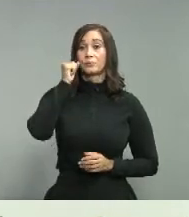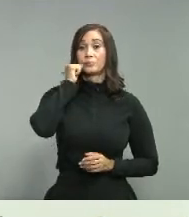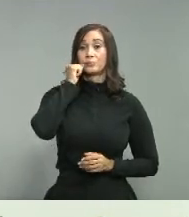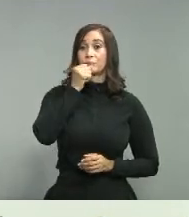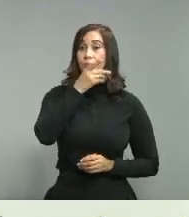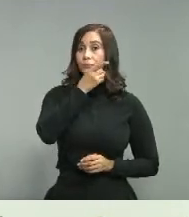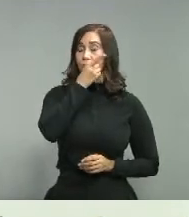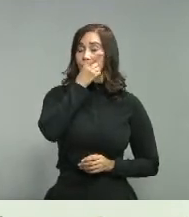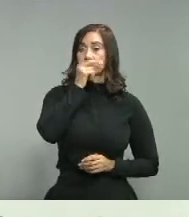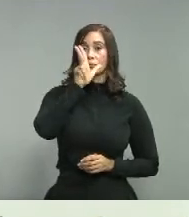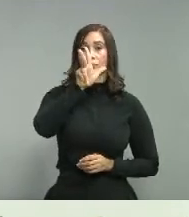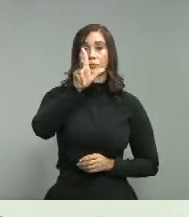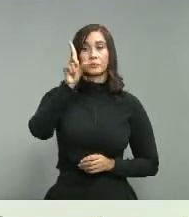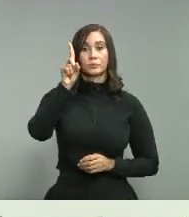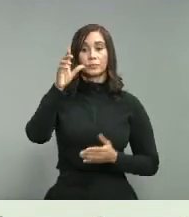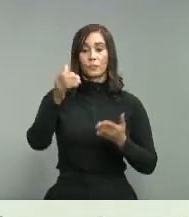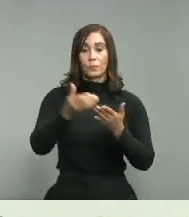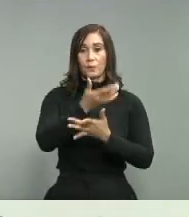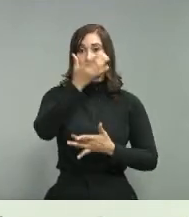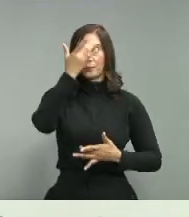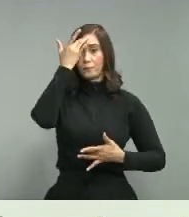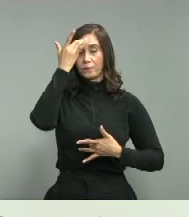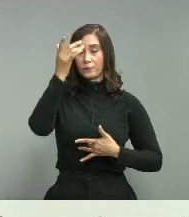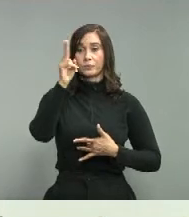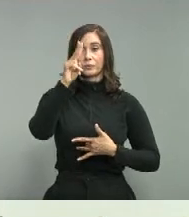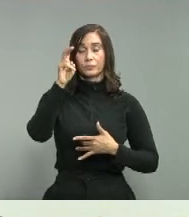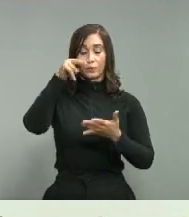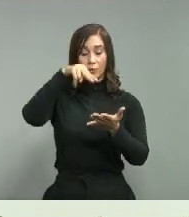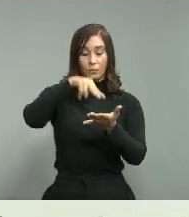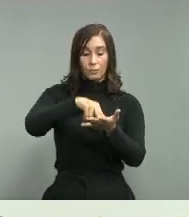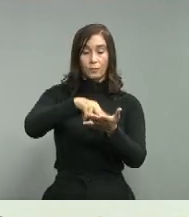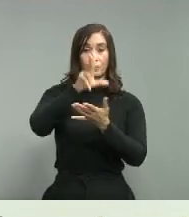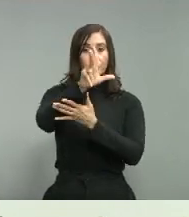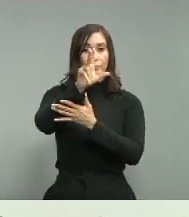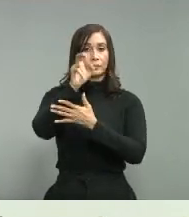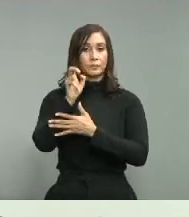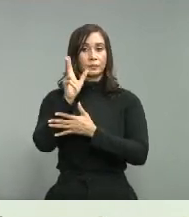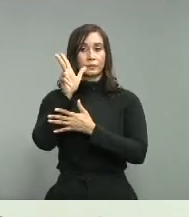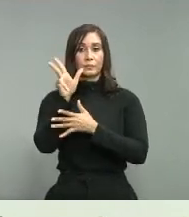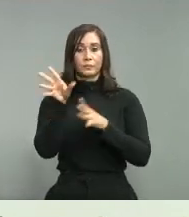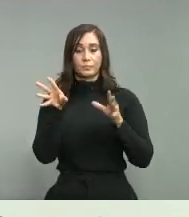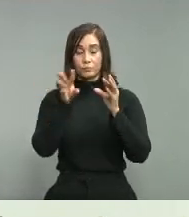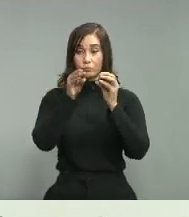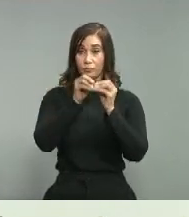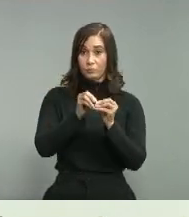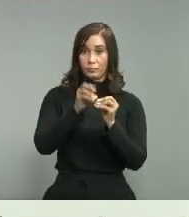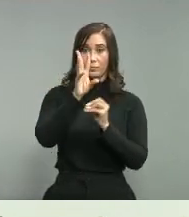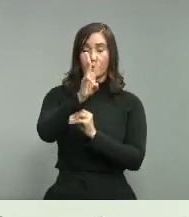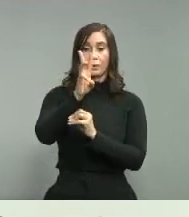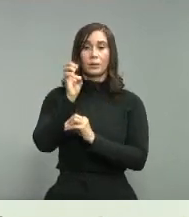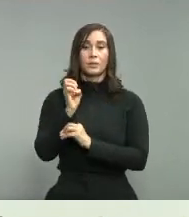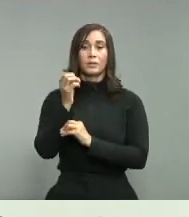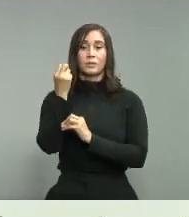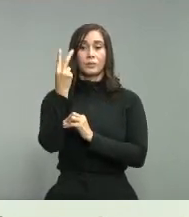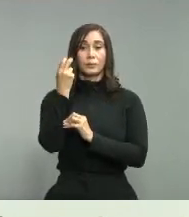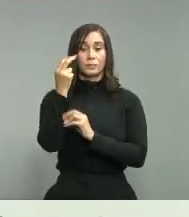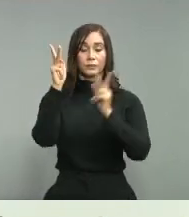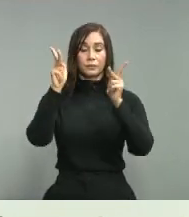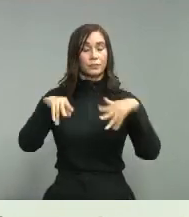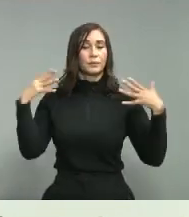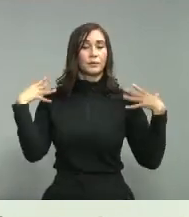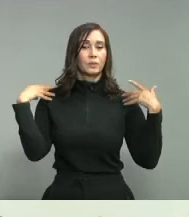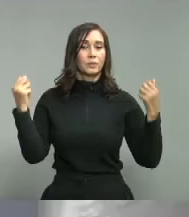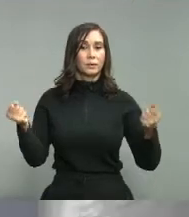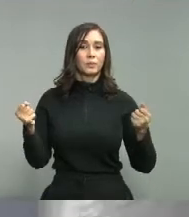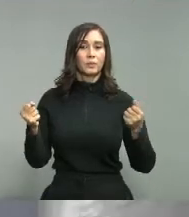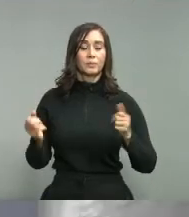31 casos nuevos 2303 acumulados 612 recuperados